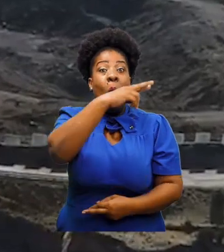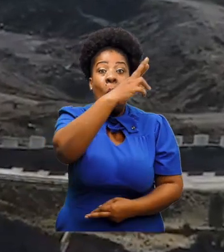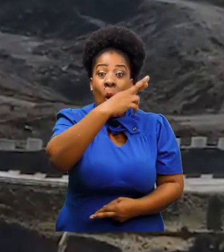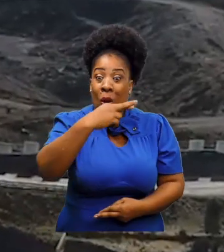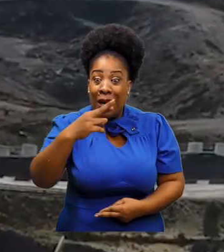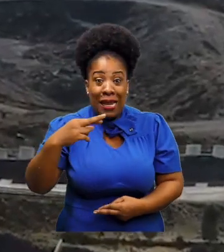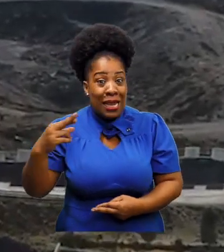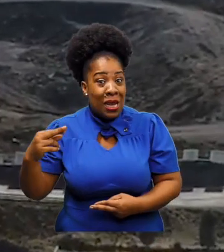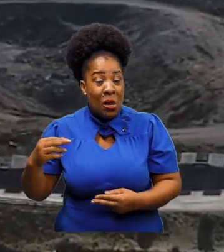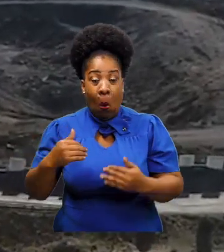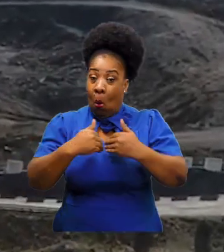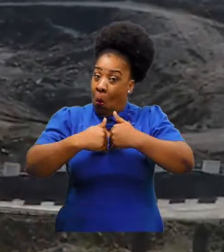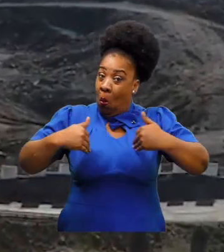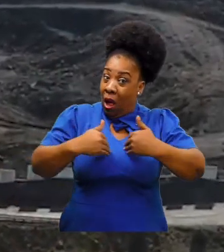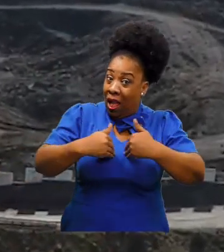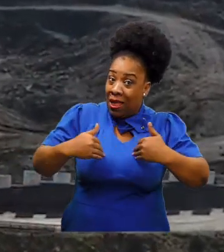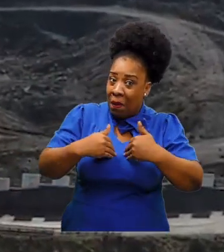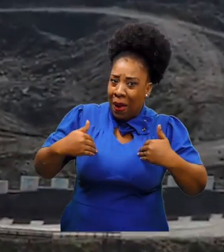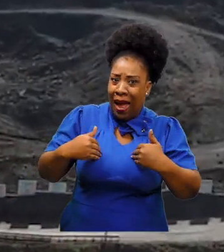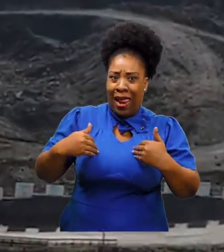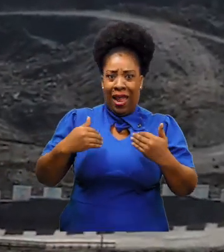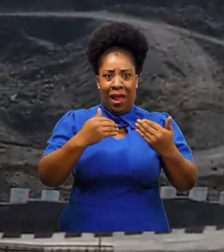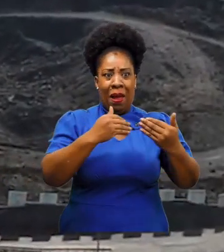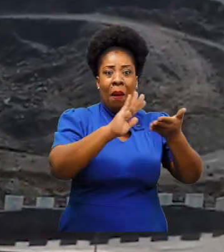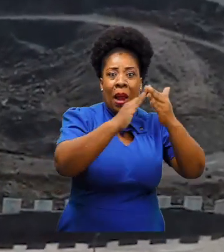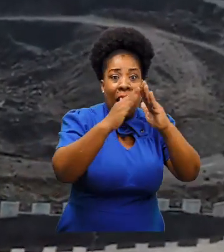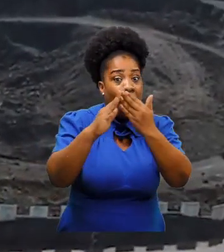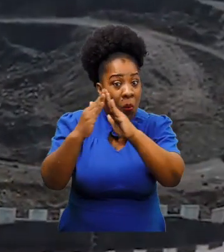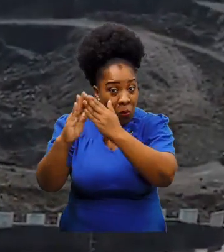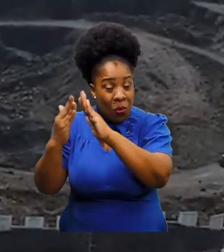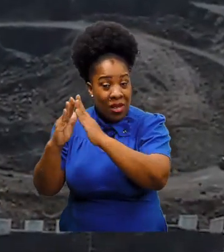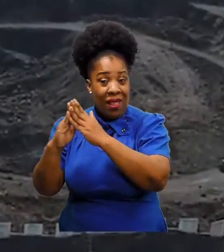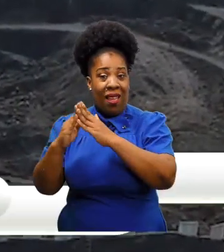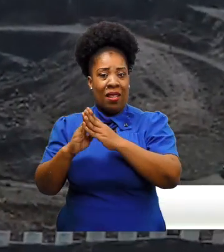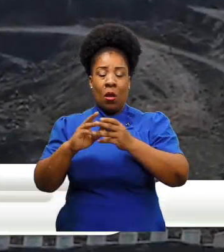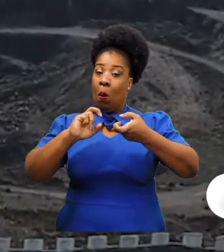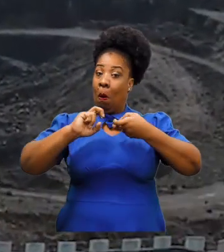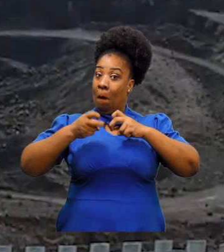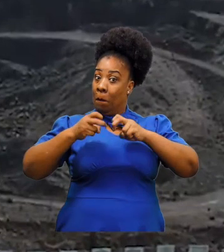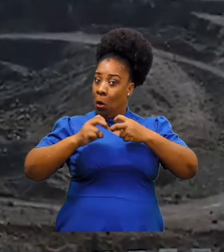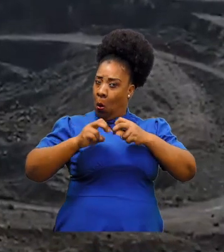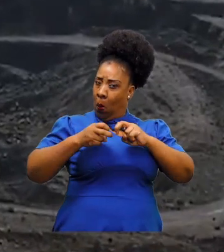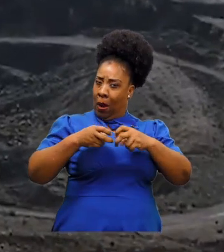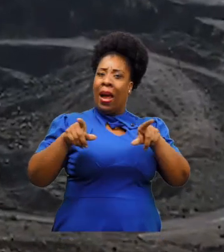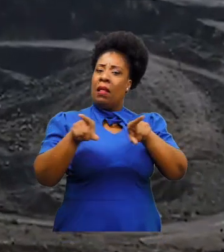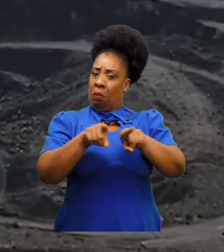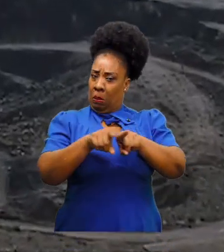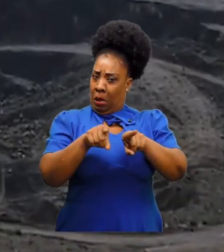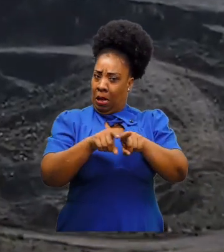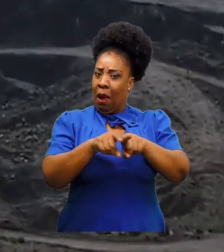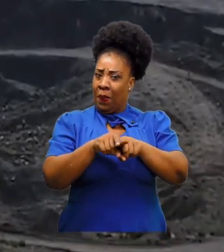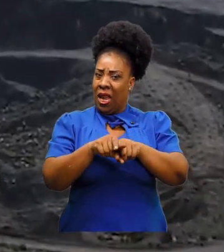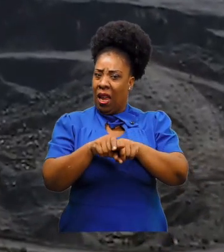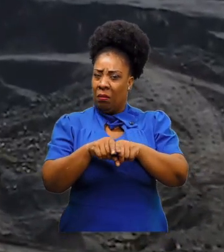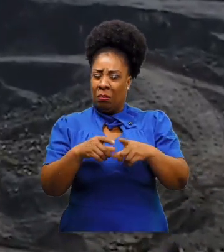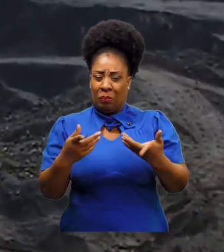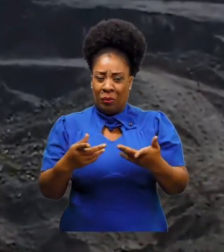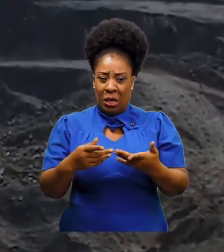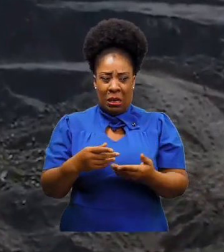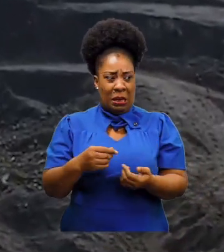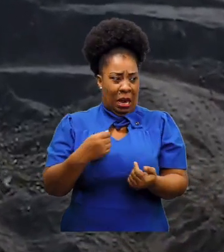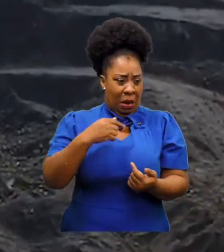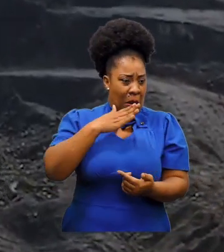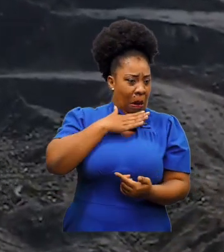hídricas para la fauna que está cercana y para poblaciones humanas. Ha traído problemas, y obviamente no